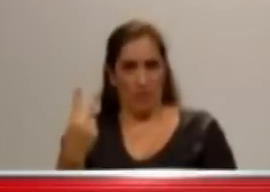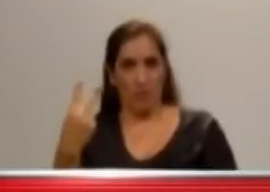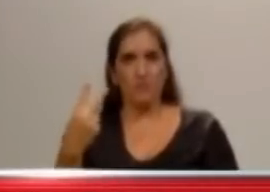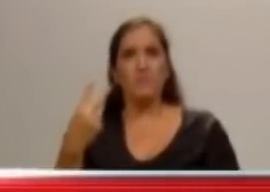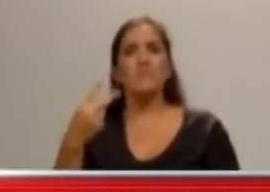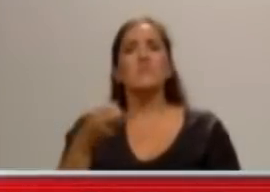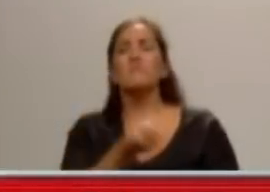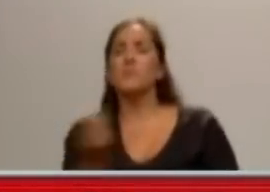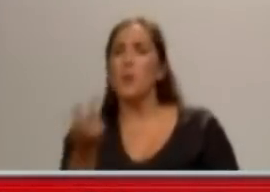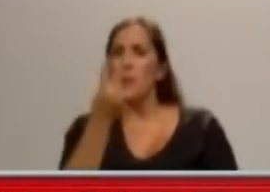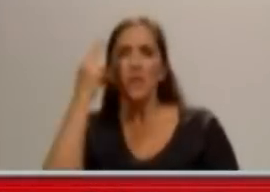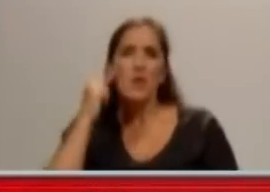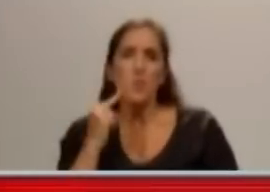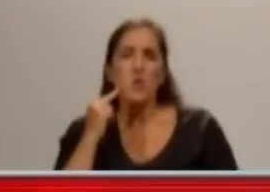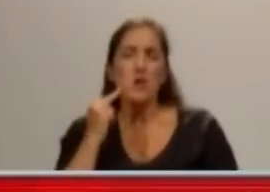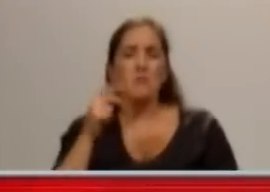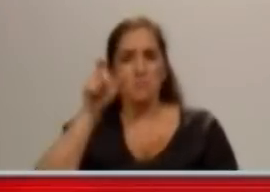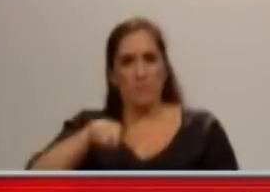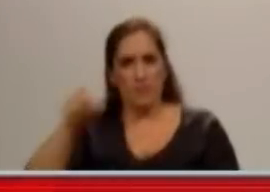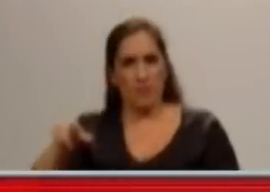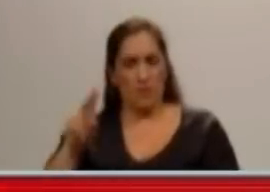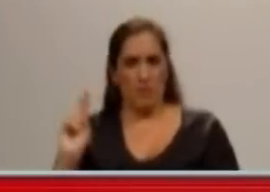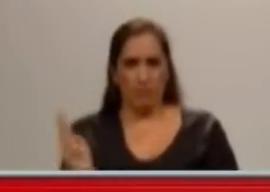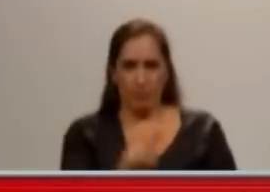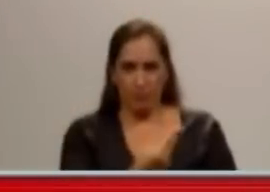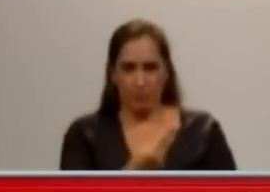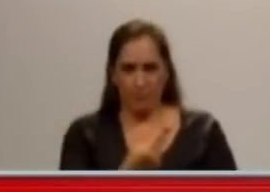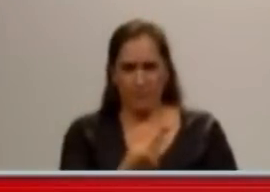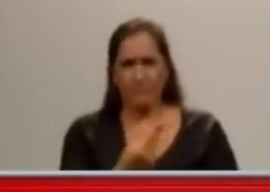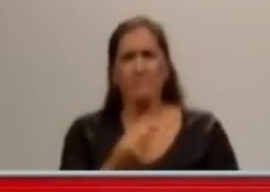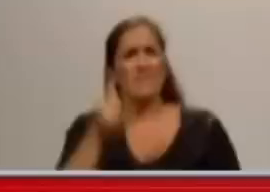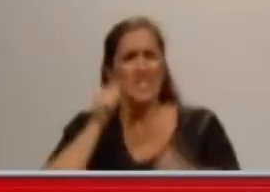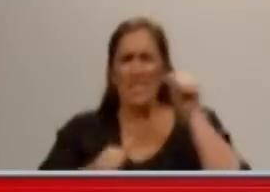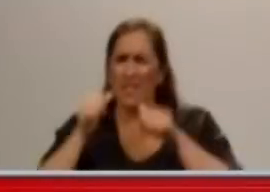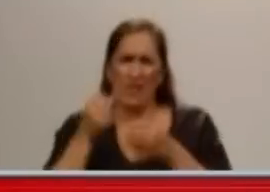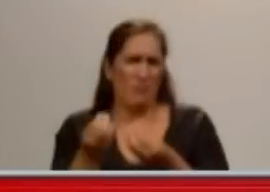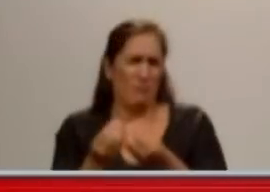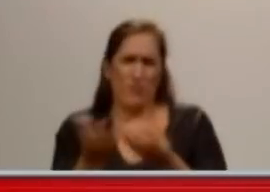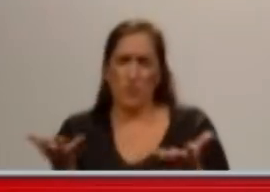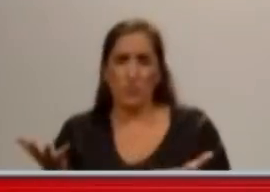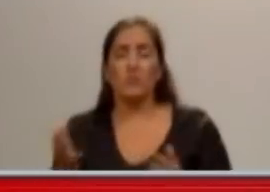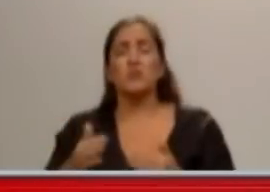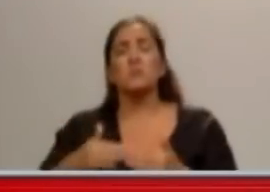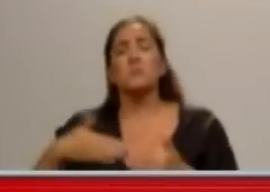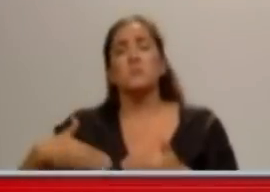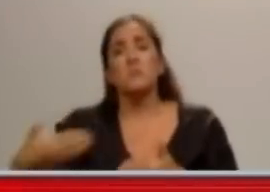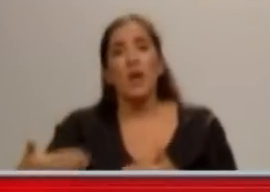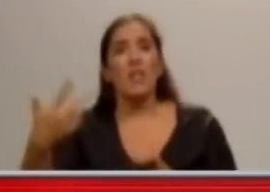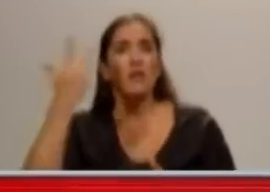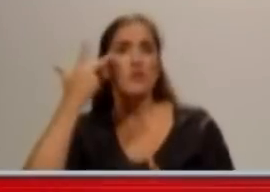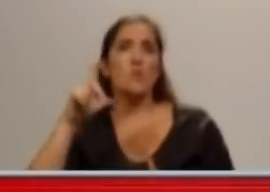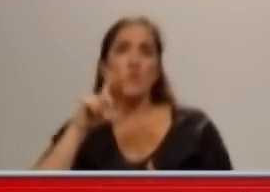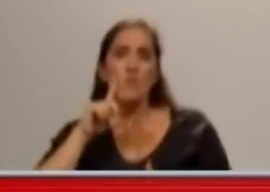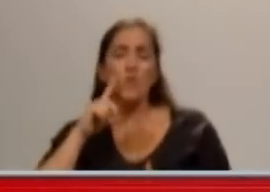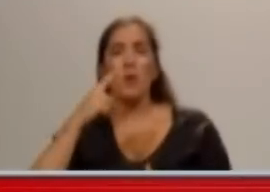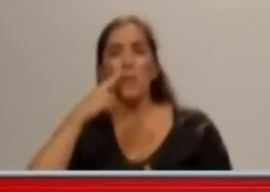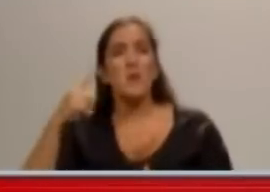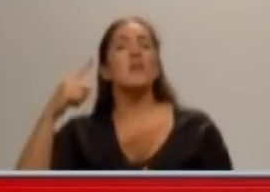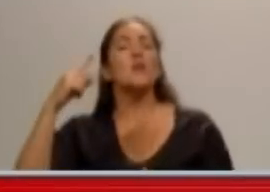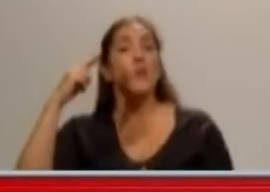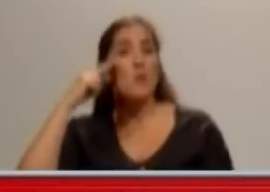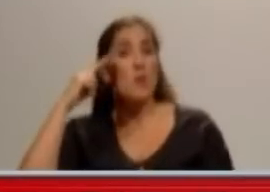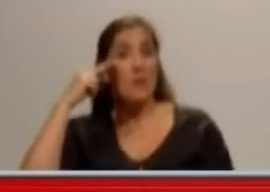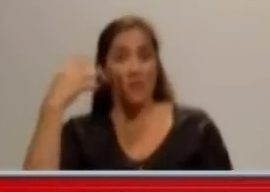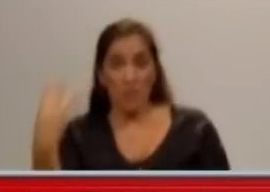de hace poco más de 15 días. Si no, ¿de qué estaba hablando Nisman? ¿De algo que le había escrito quién? Esto de llamarlo como un PLR es poco